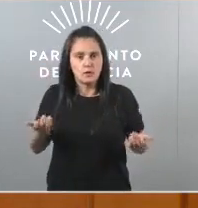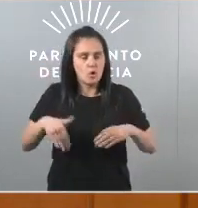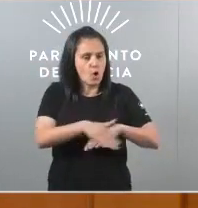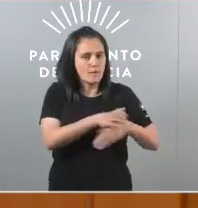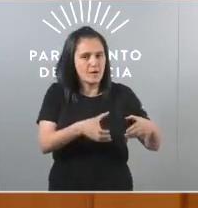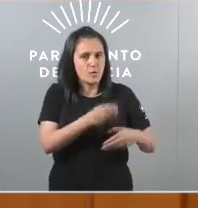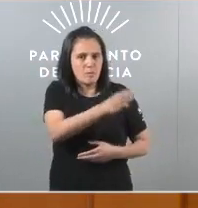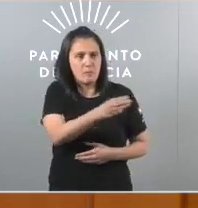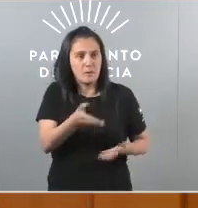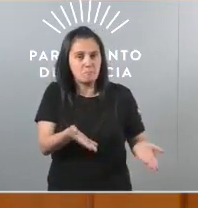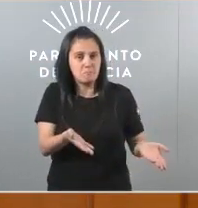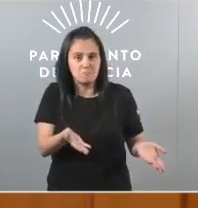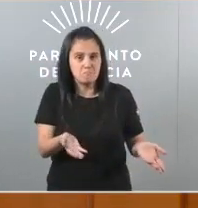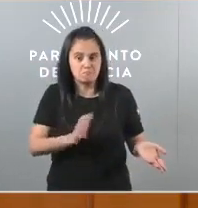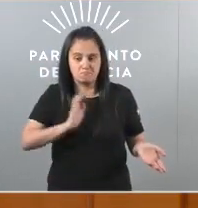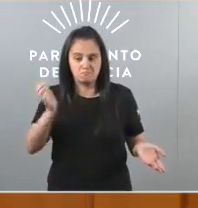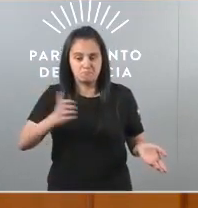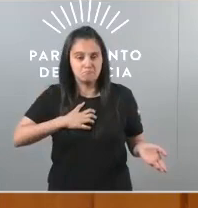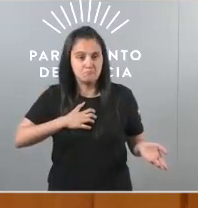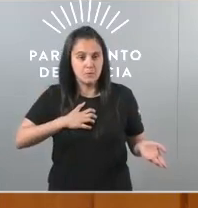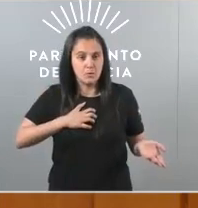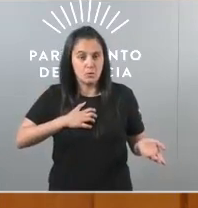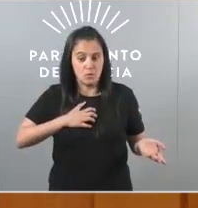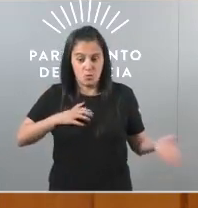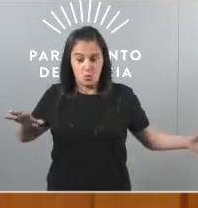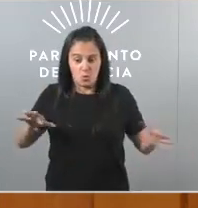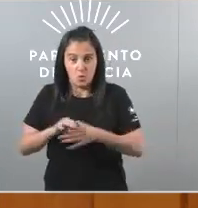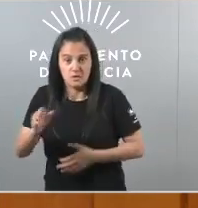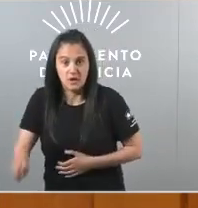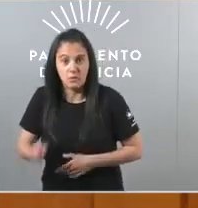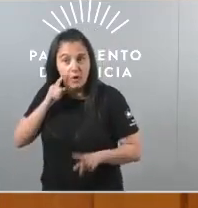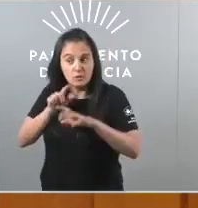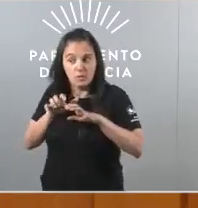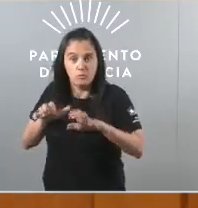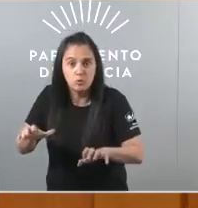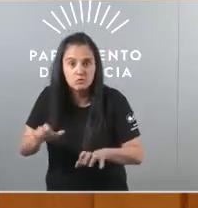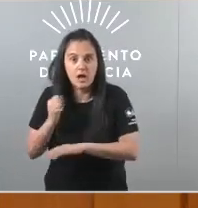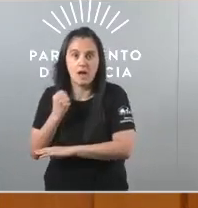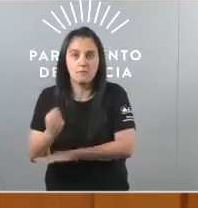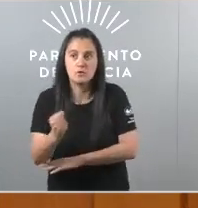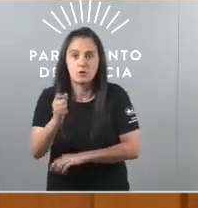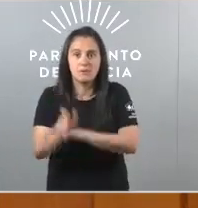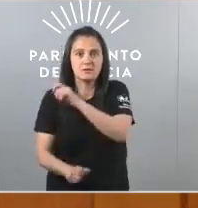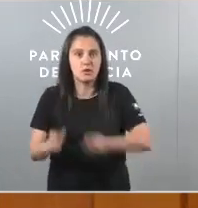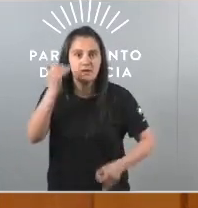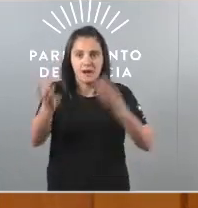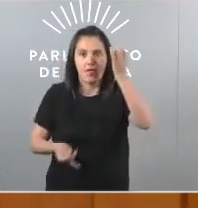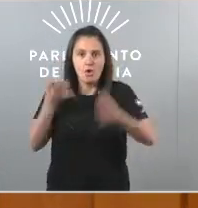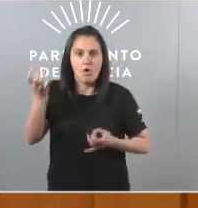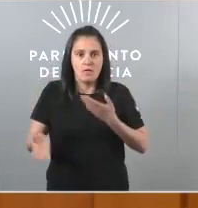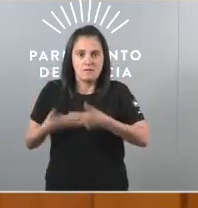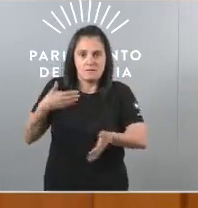PP é que nincera é capaz de utilizar o xacobeo para impulsar e apoyar os nosos creadores e creadoras